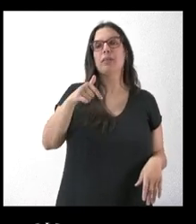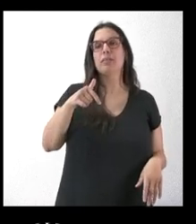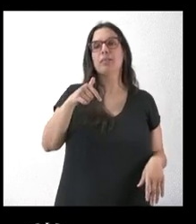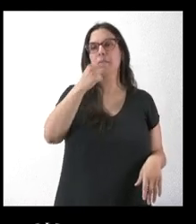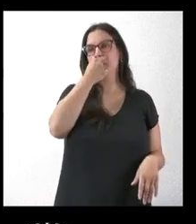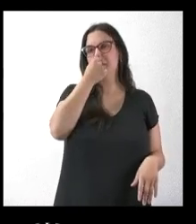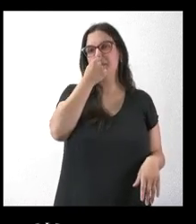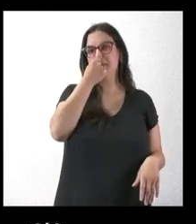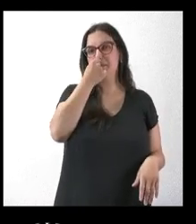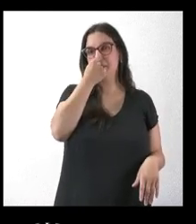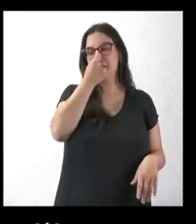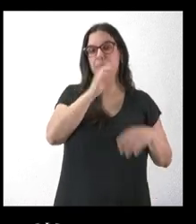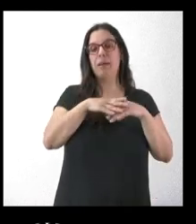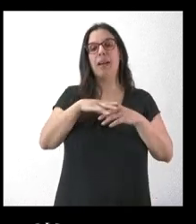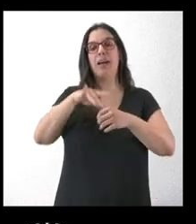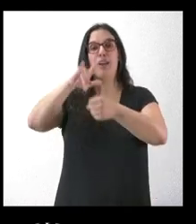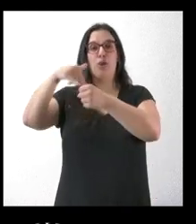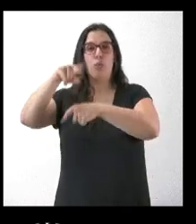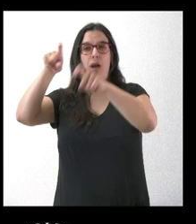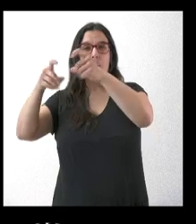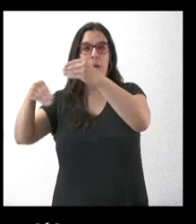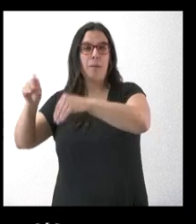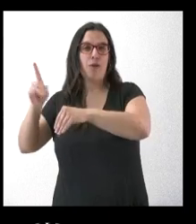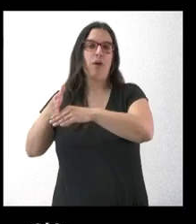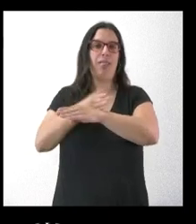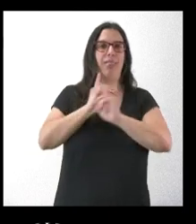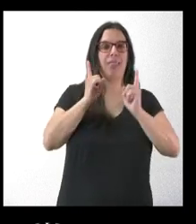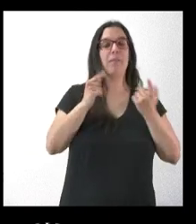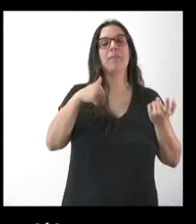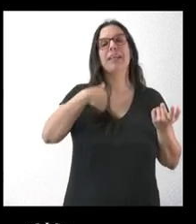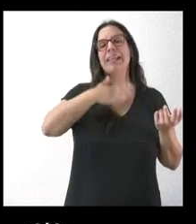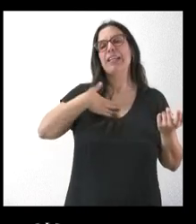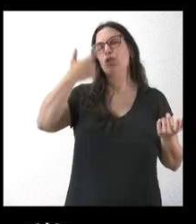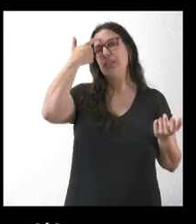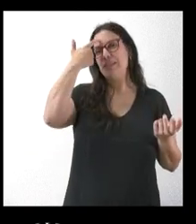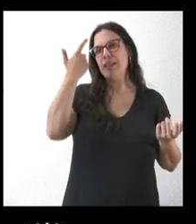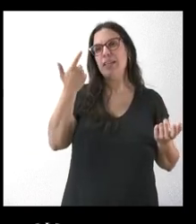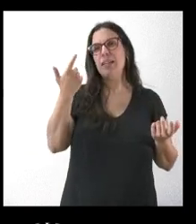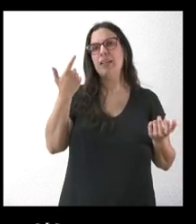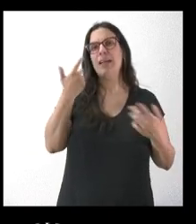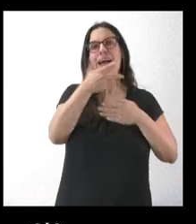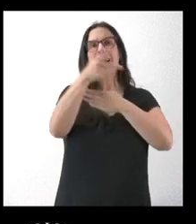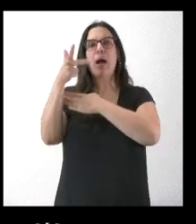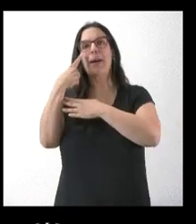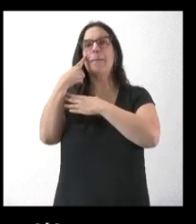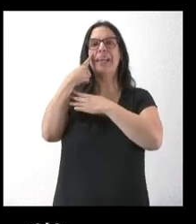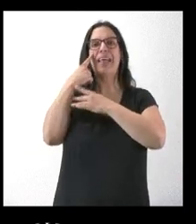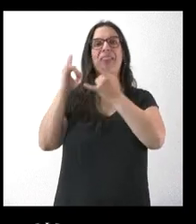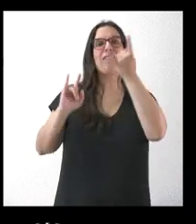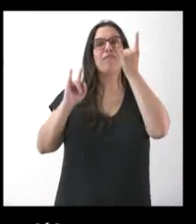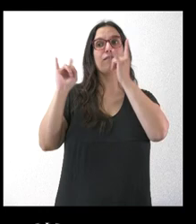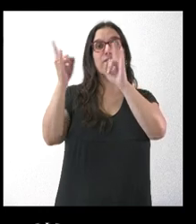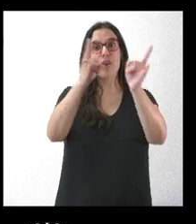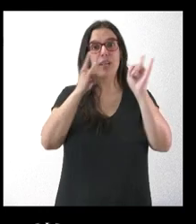acumulen, digamos, las preguntas en esa rueda de prensa, me gustaría saber cuántas cámaras de vigilancia forestal de las que en principio